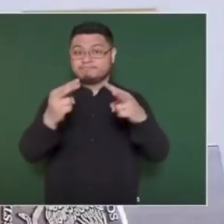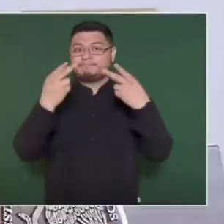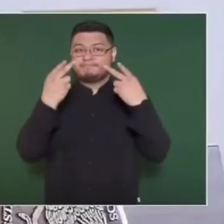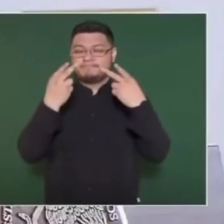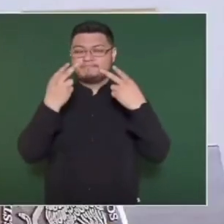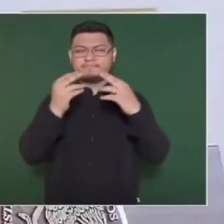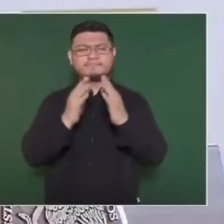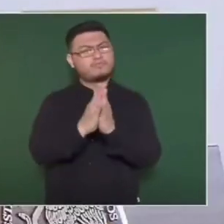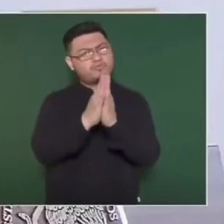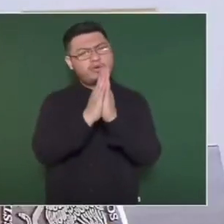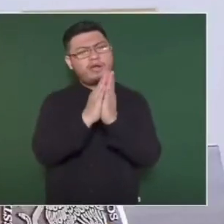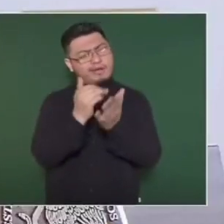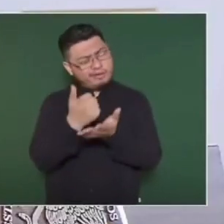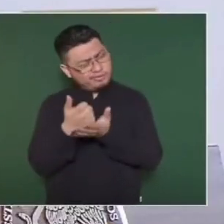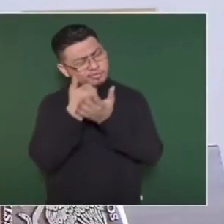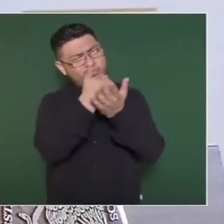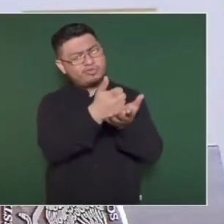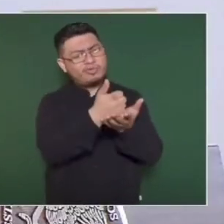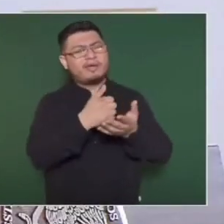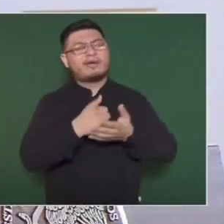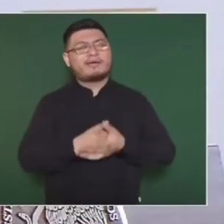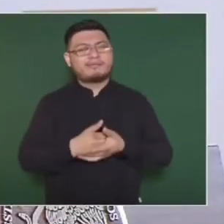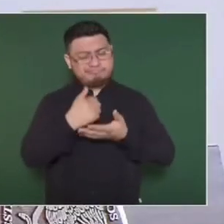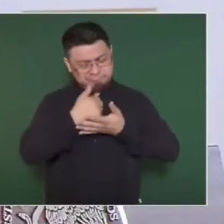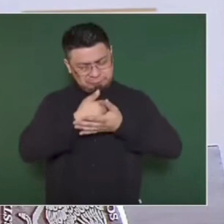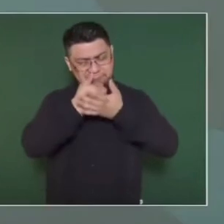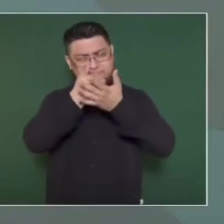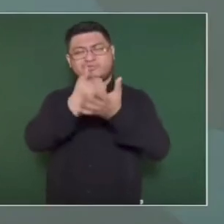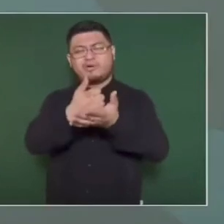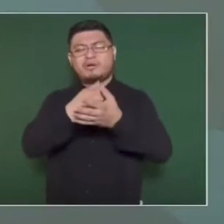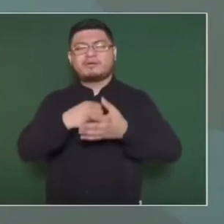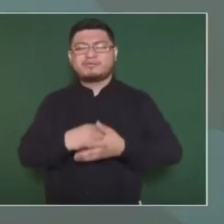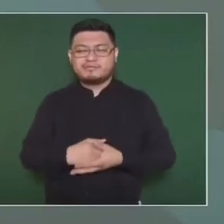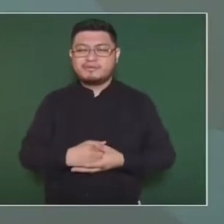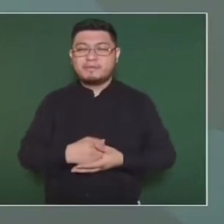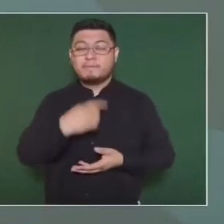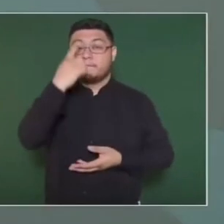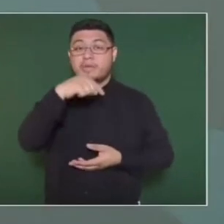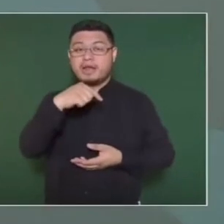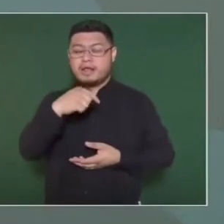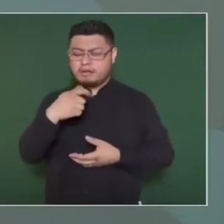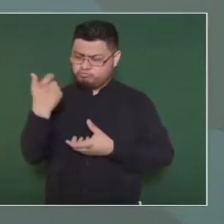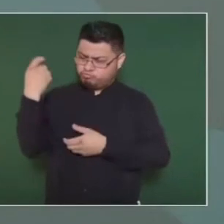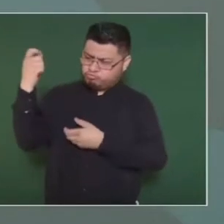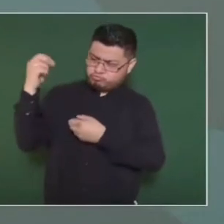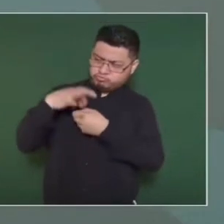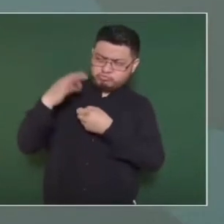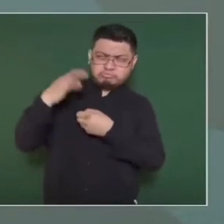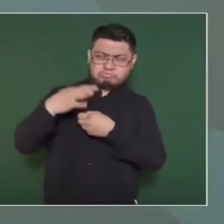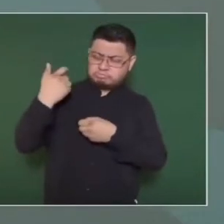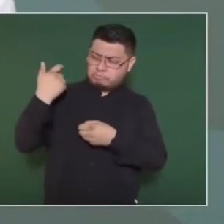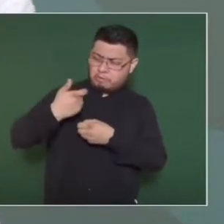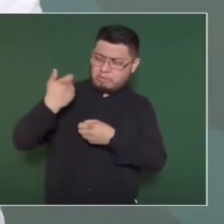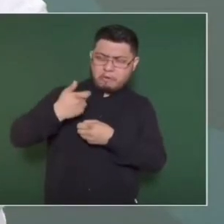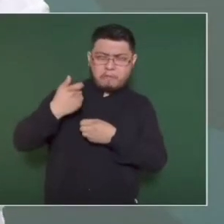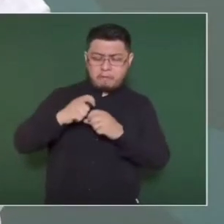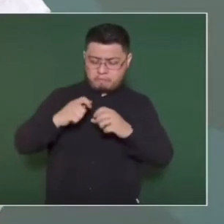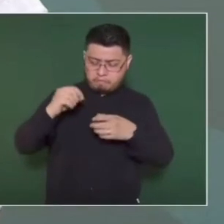que ayuden para que se junten, se reúnan